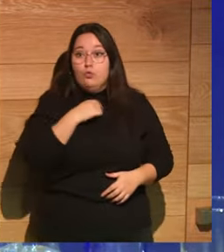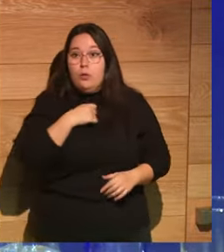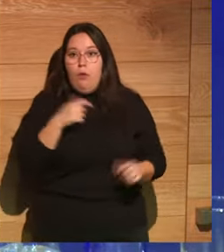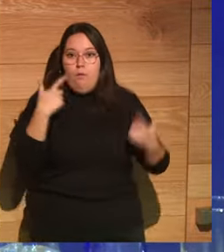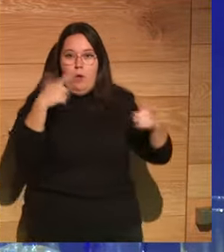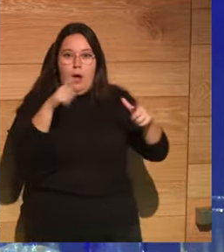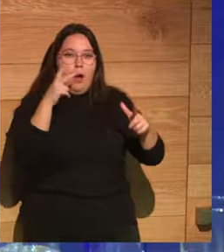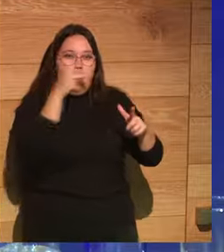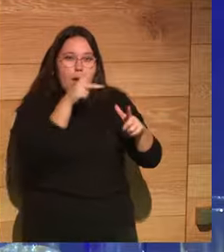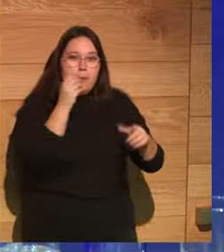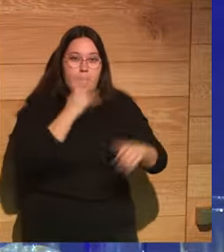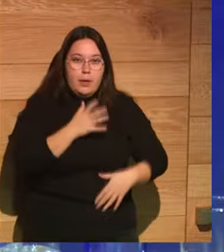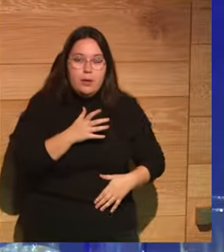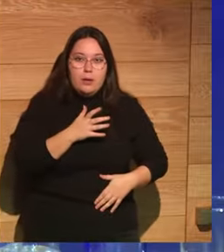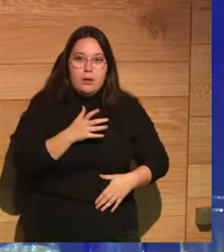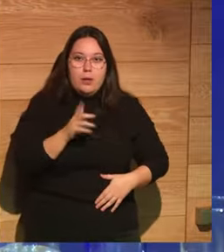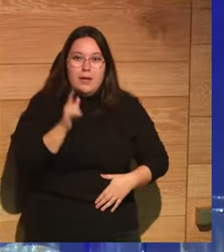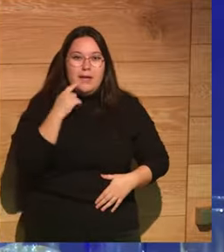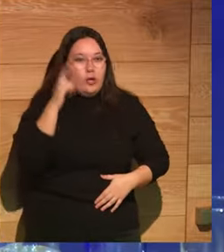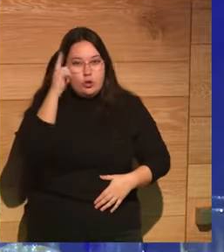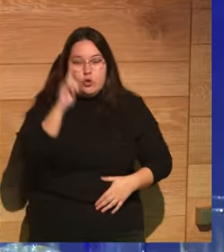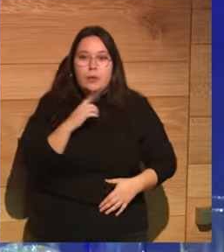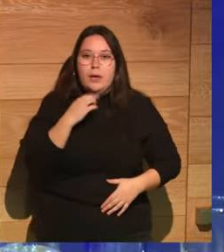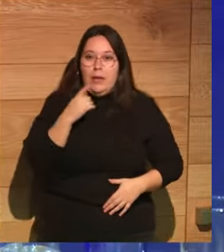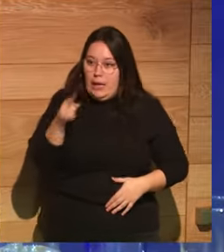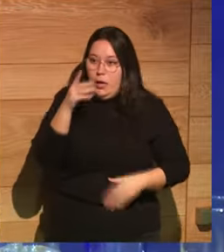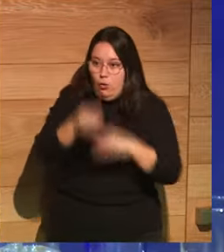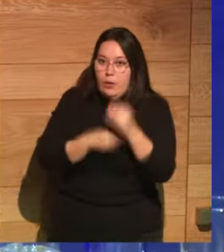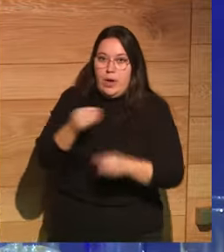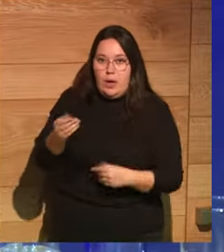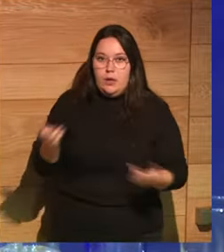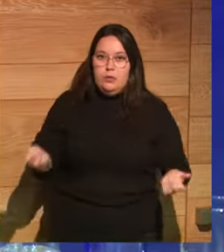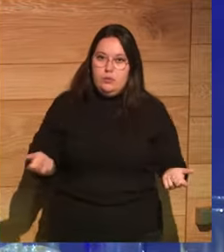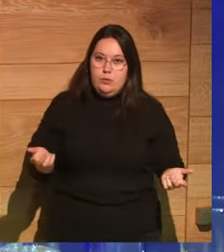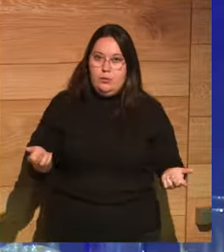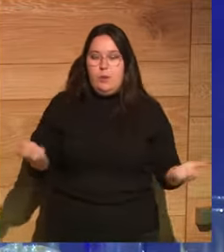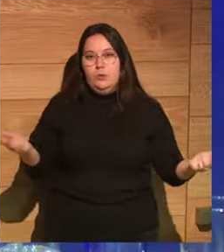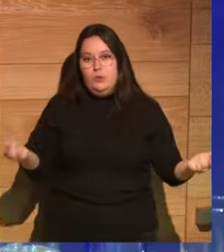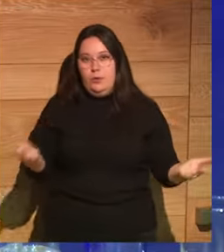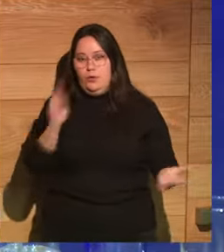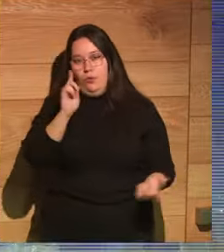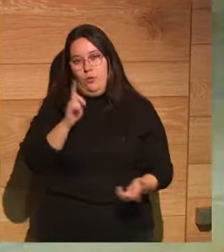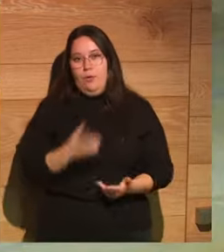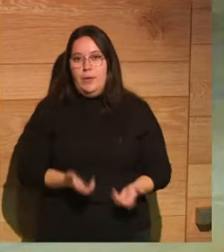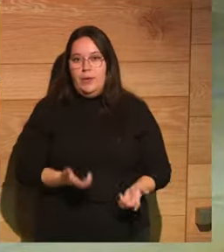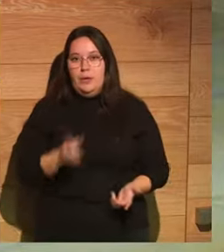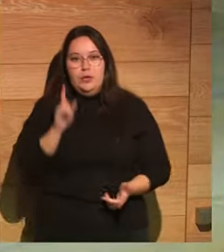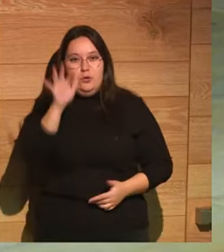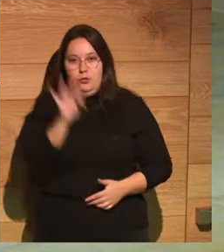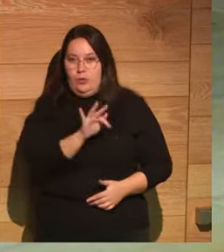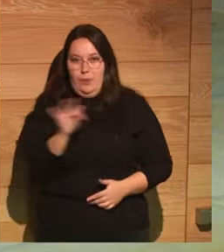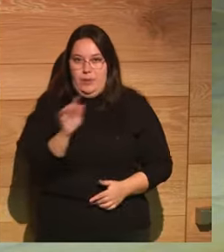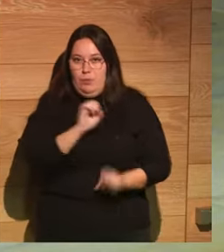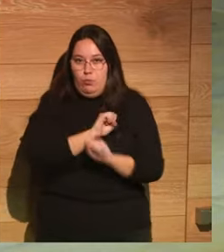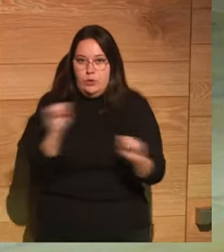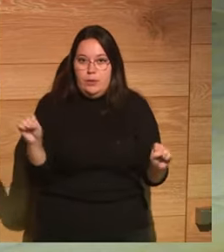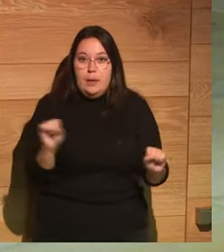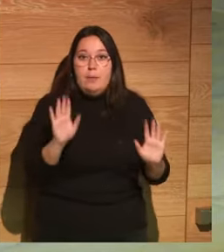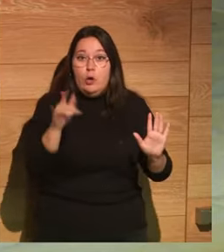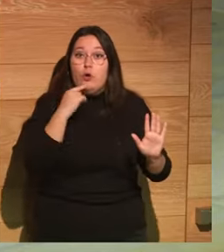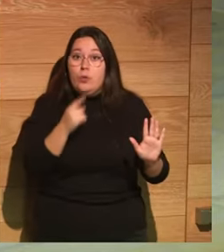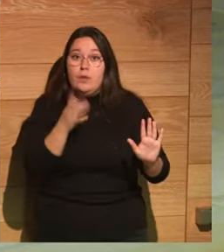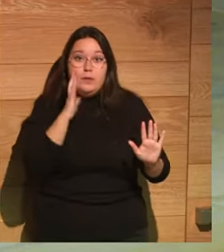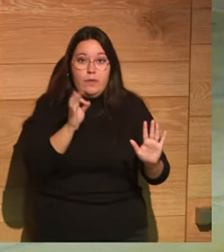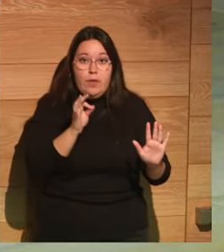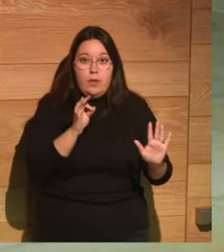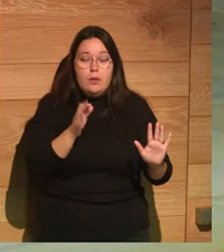un buen plano y que va a permitir que no se supiera que había sido él el que había hecho esa grabación? no amigos eso era totalmente imposible pero lo que tú